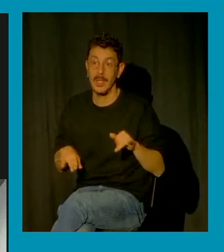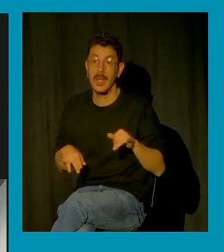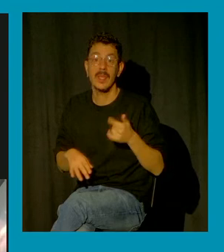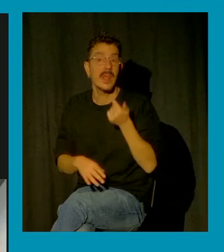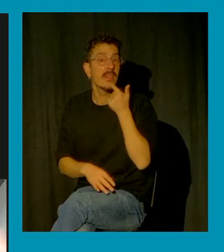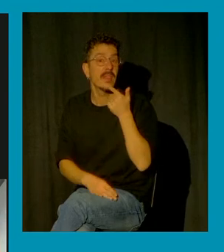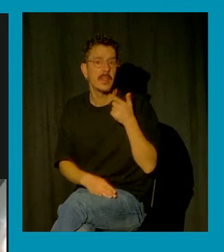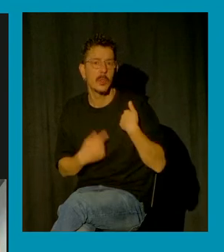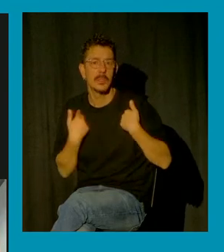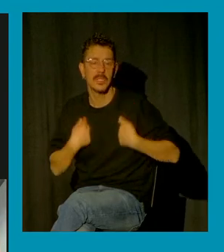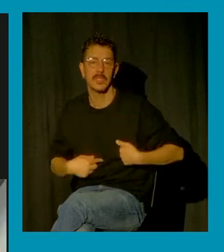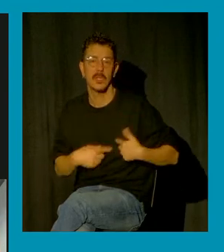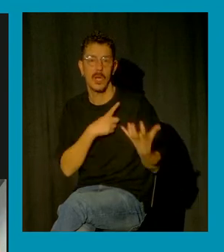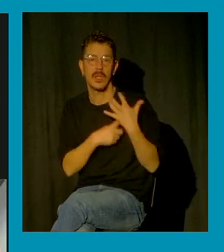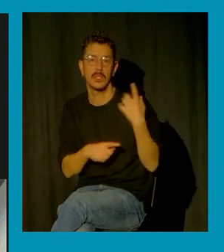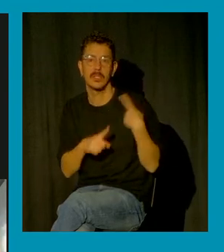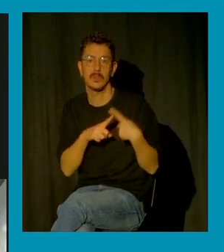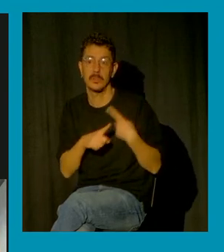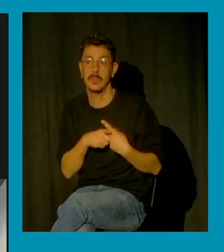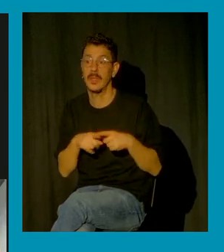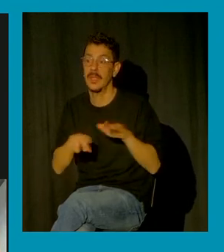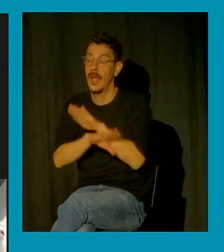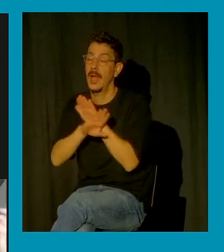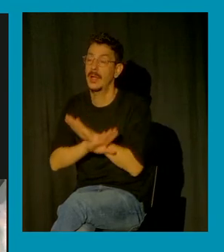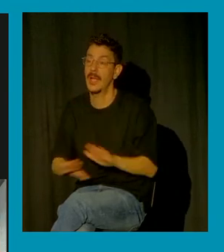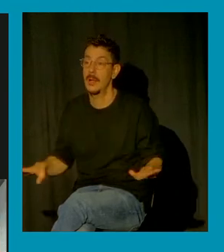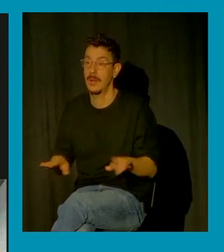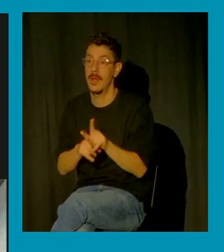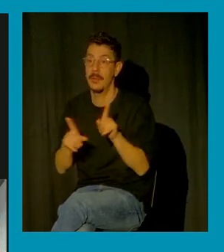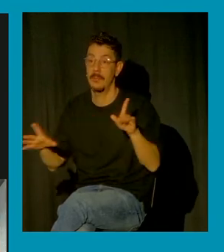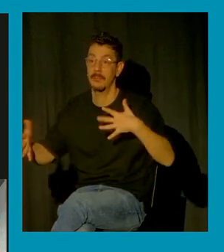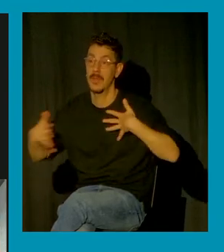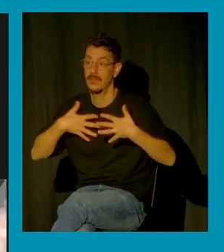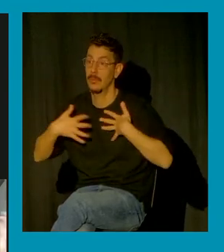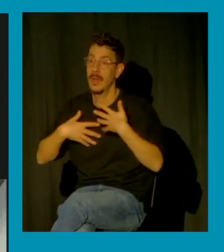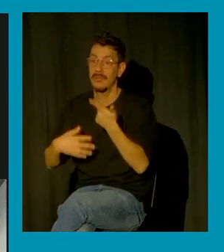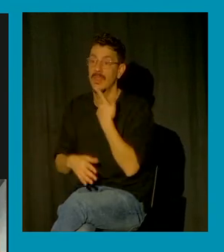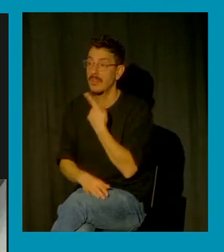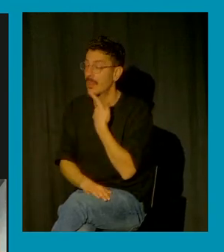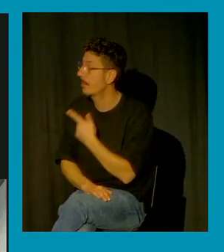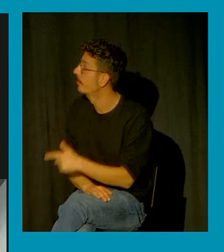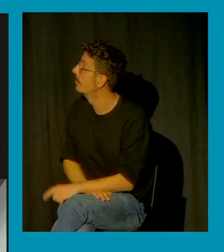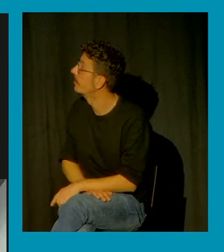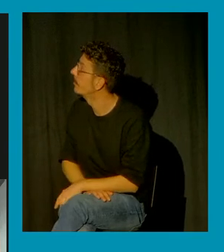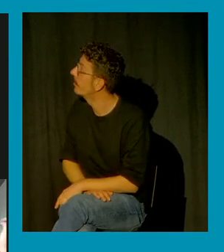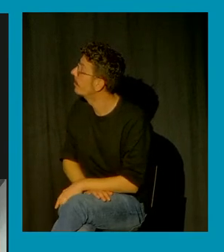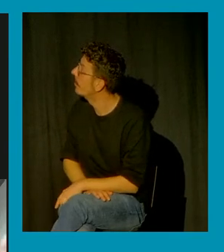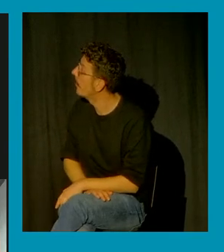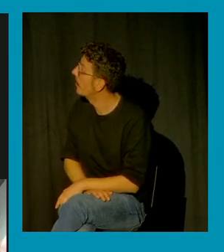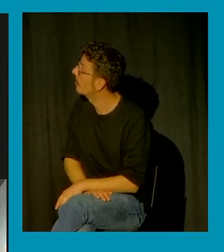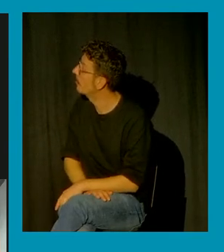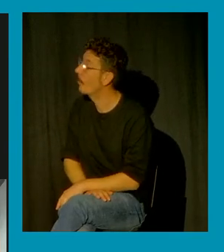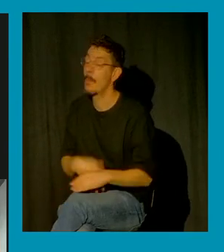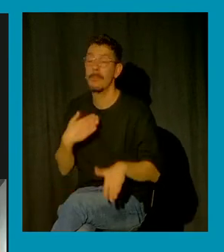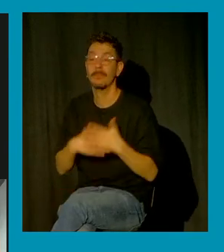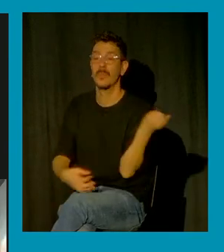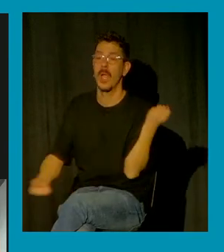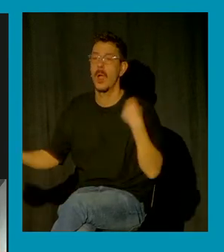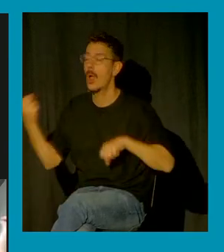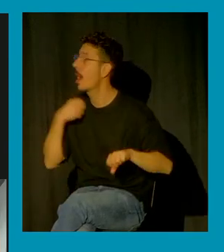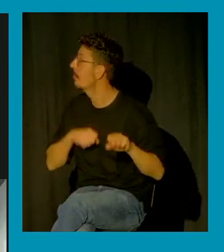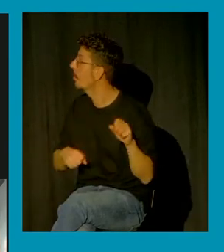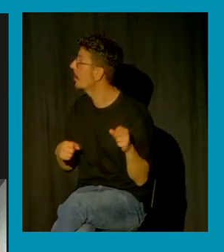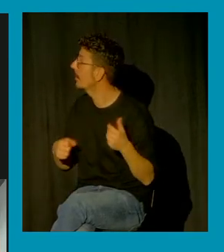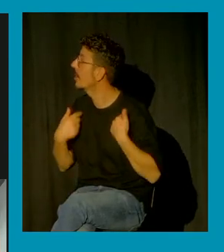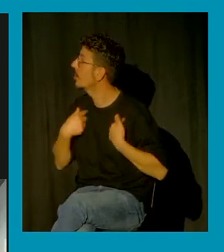sexualmente y cuando acaba el performance ella se levanta y esto es lo que dice en una entrevista después empecé a moverme a ser yo